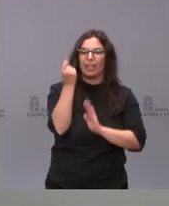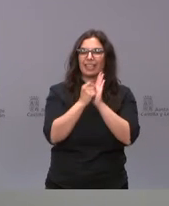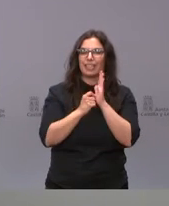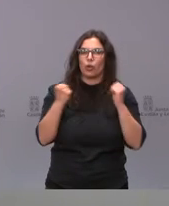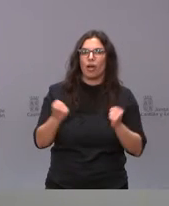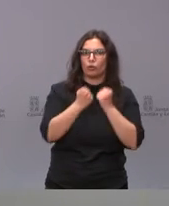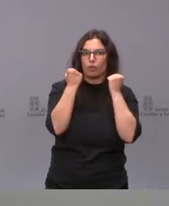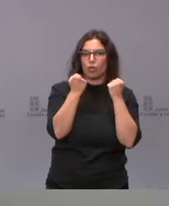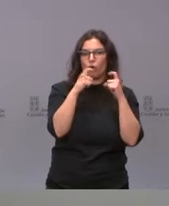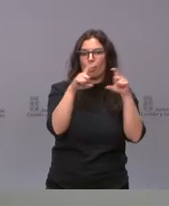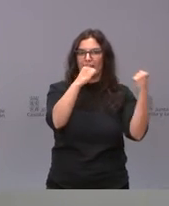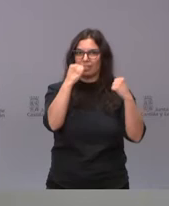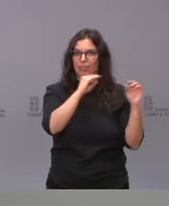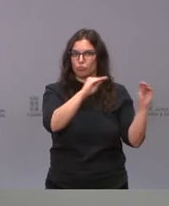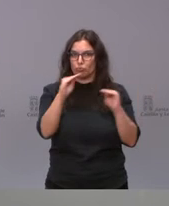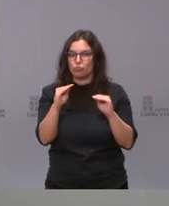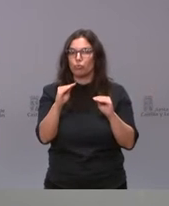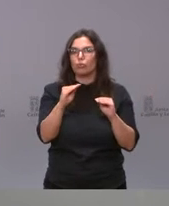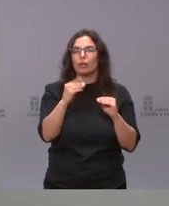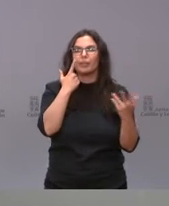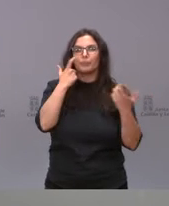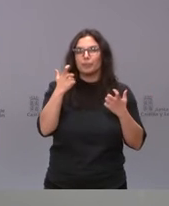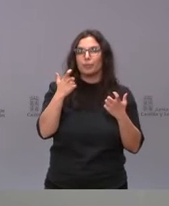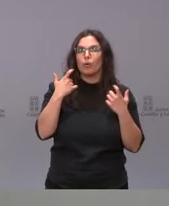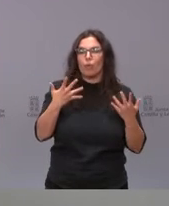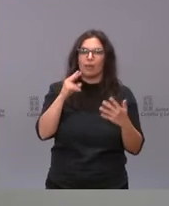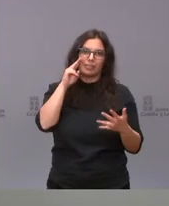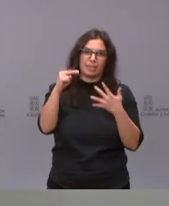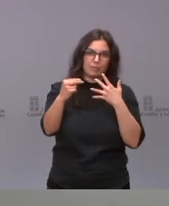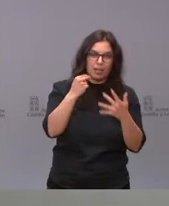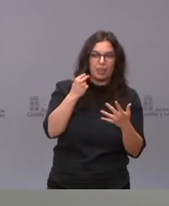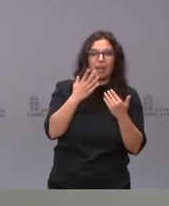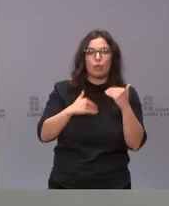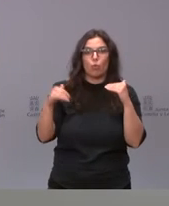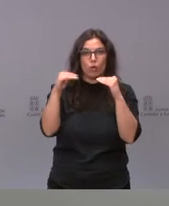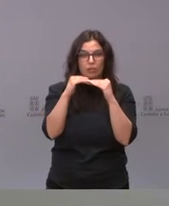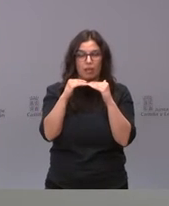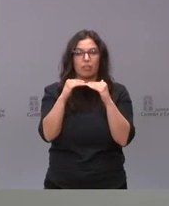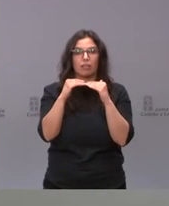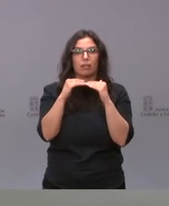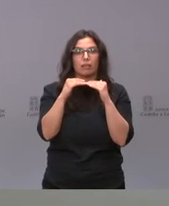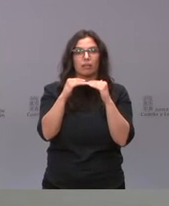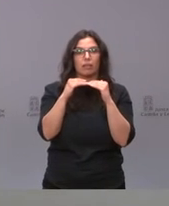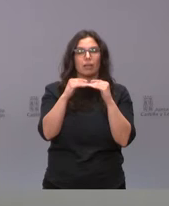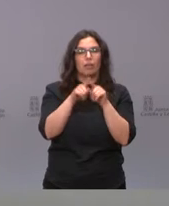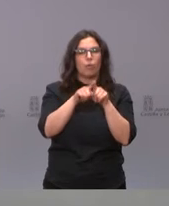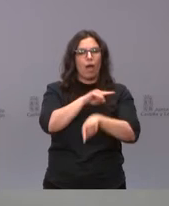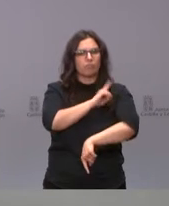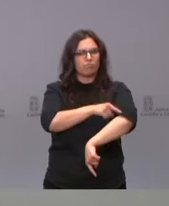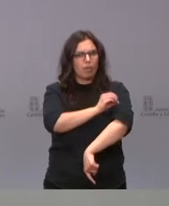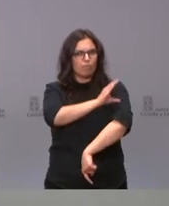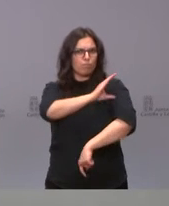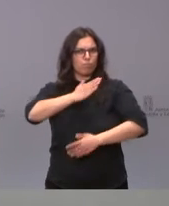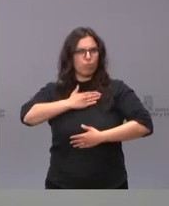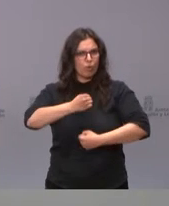las entidades, destacando entre estos la transparencia, la igualdad, el empoderamiento de los destinatarios